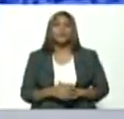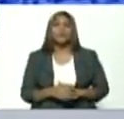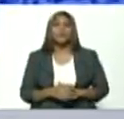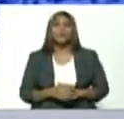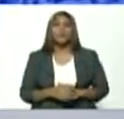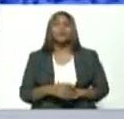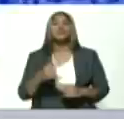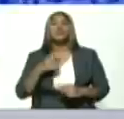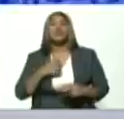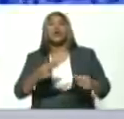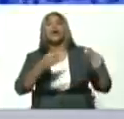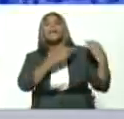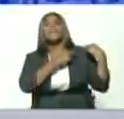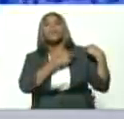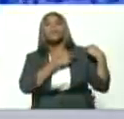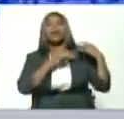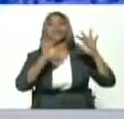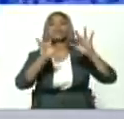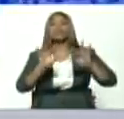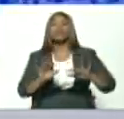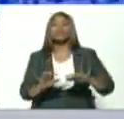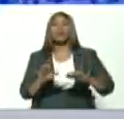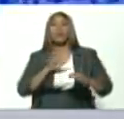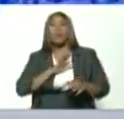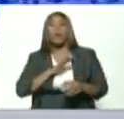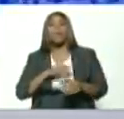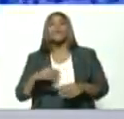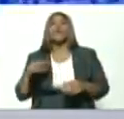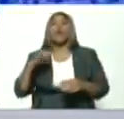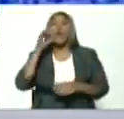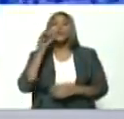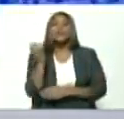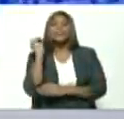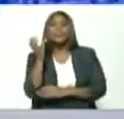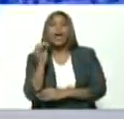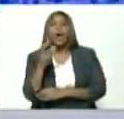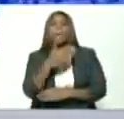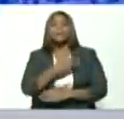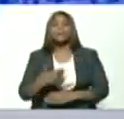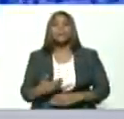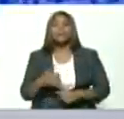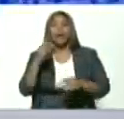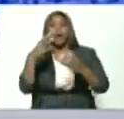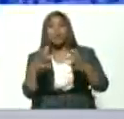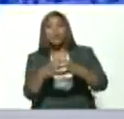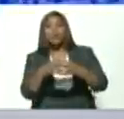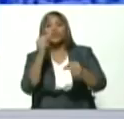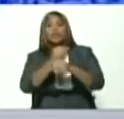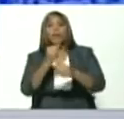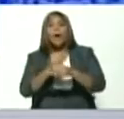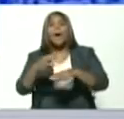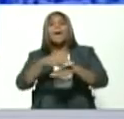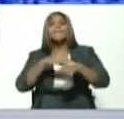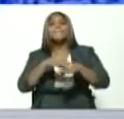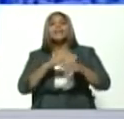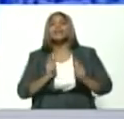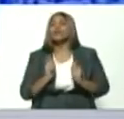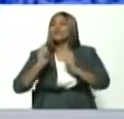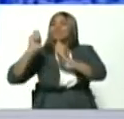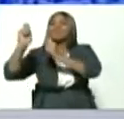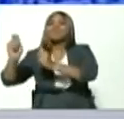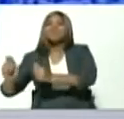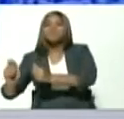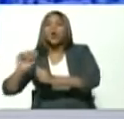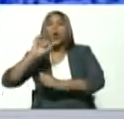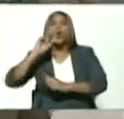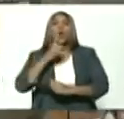como Secretario Ejecutivo del Consejo Presidencial de la Clase Obrera al Ministro Compañero José Ramón Rivera a